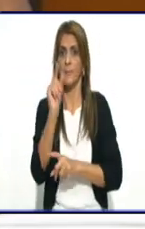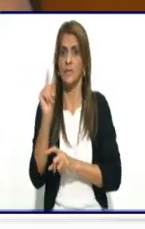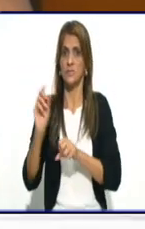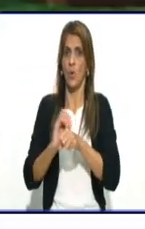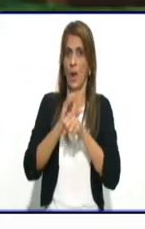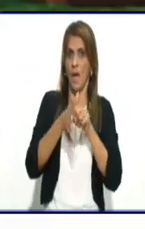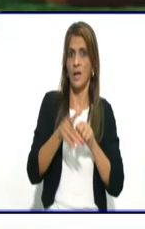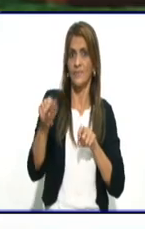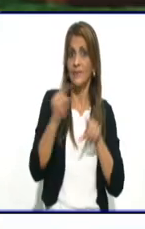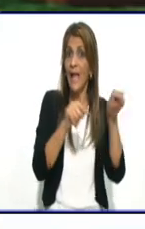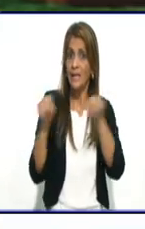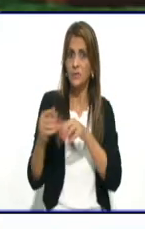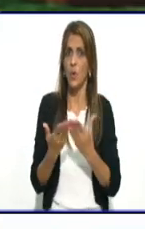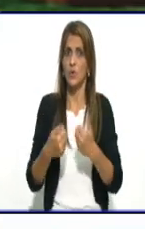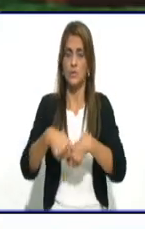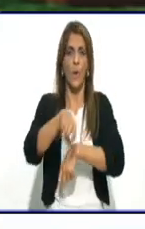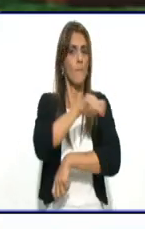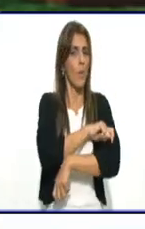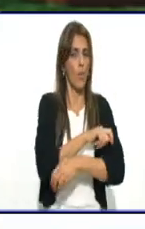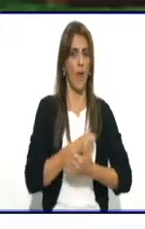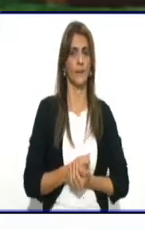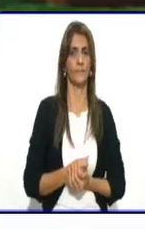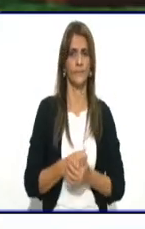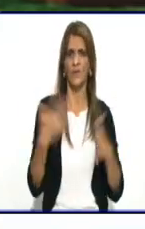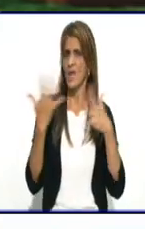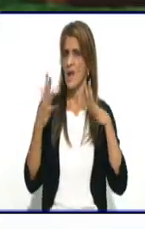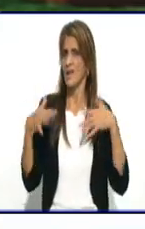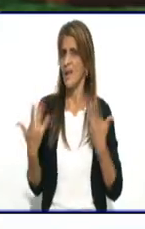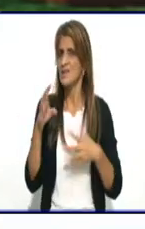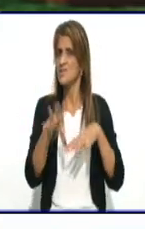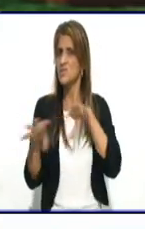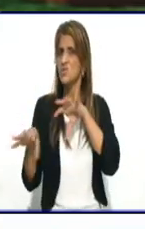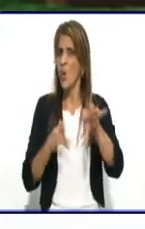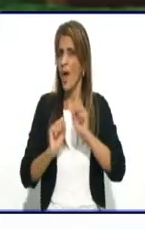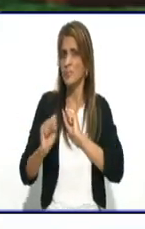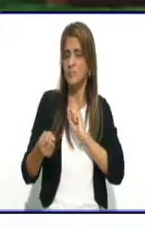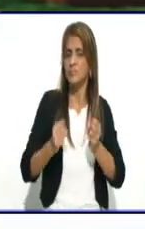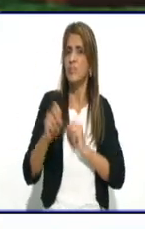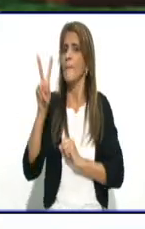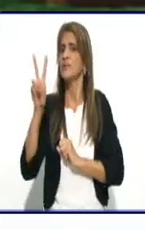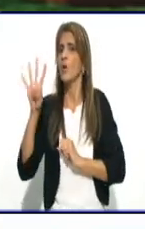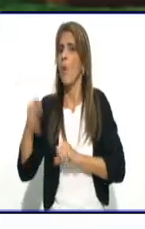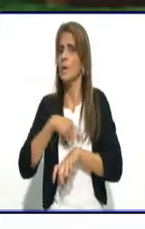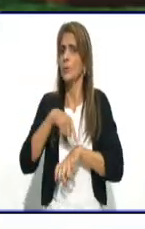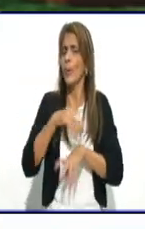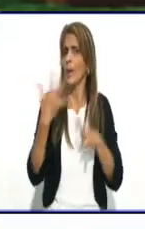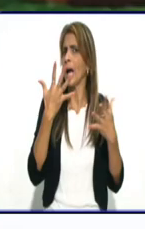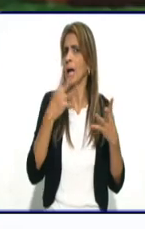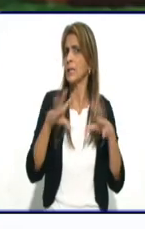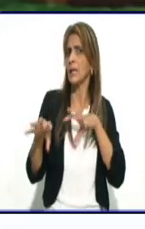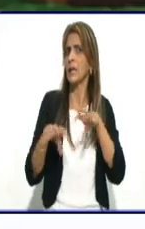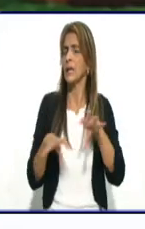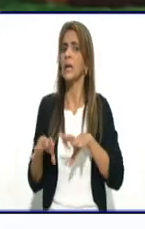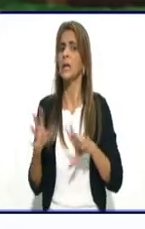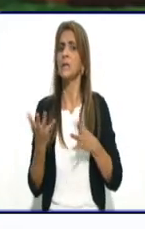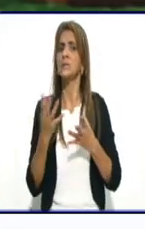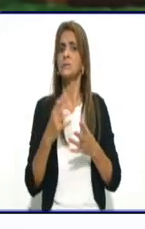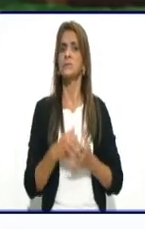¿Cuáles son las zonas que se van a restringir 24 horas en Bayamo?